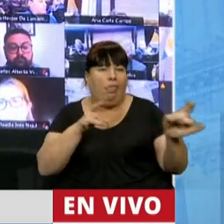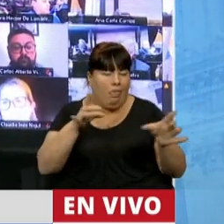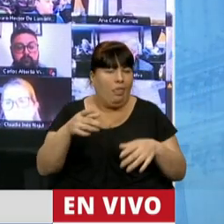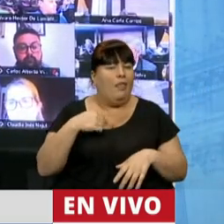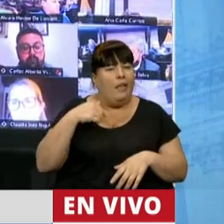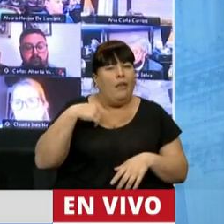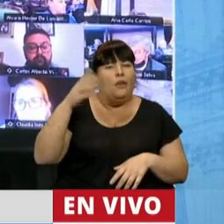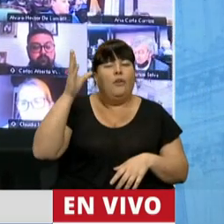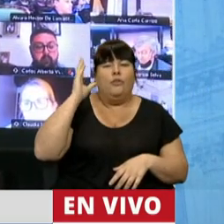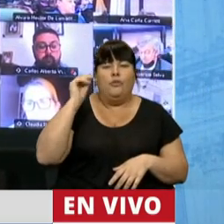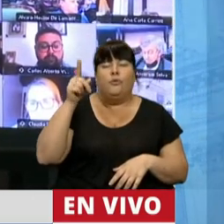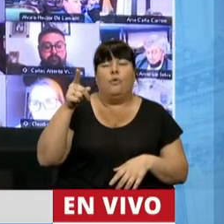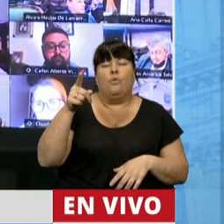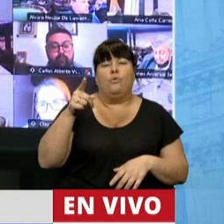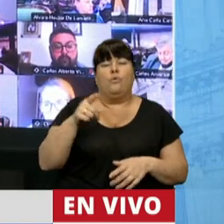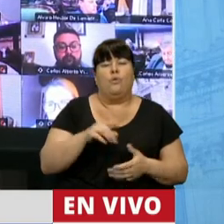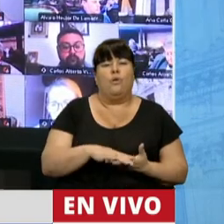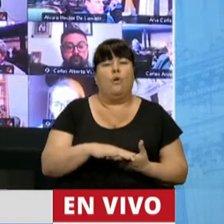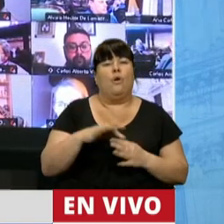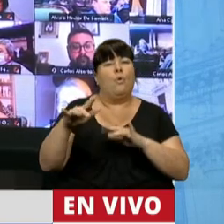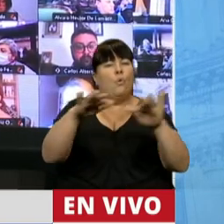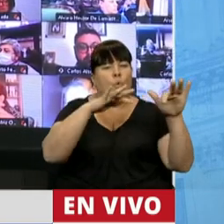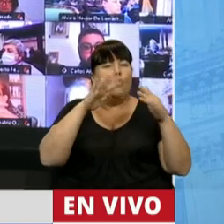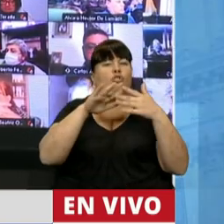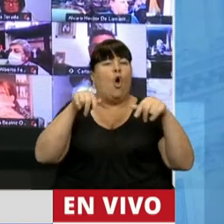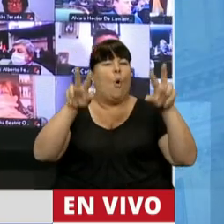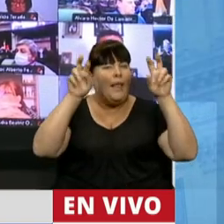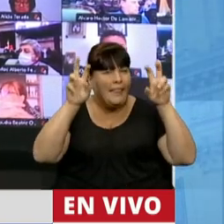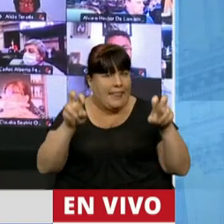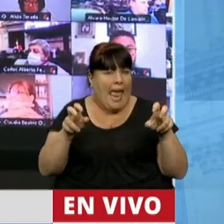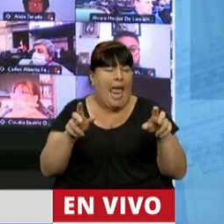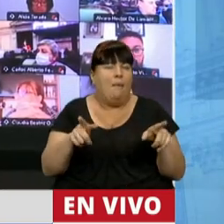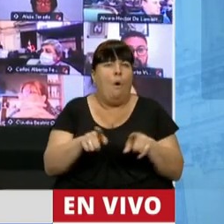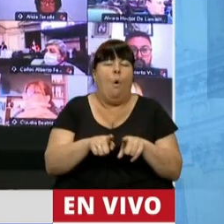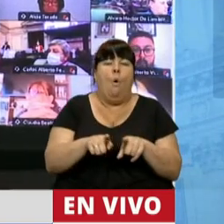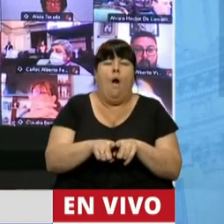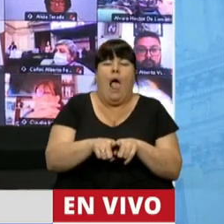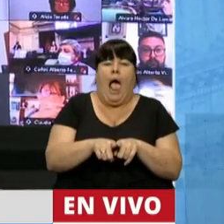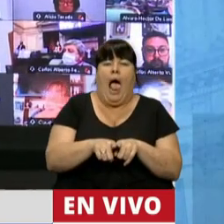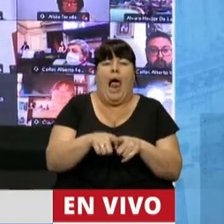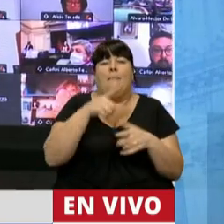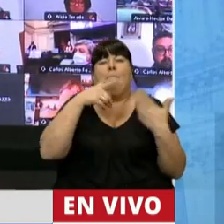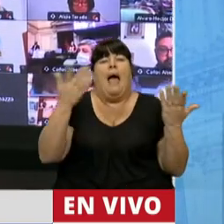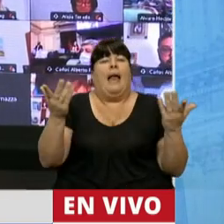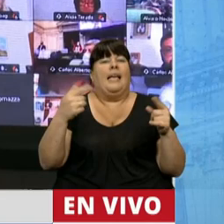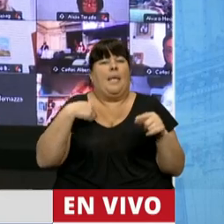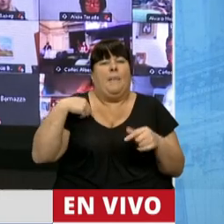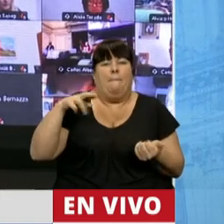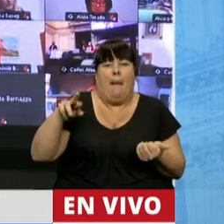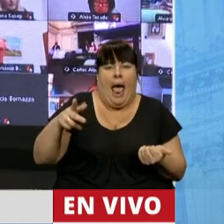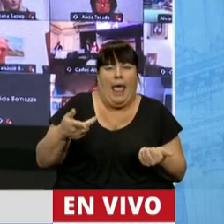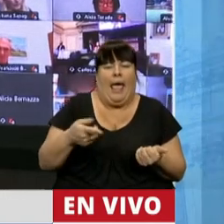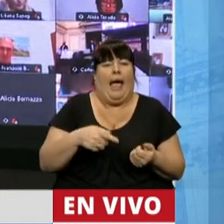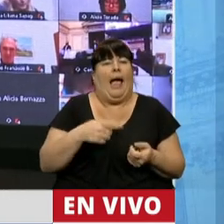Yo escucho que se habla mucho de este tema, como si se habla de que es mi pareja,